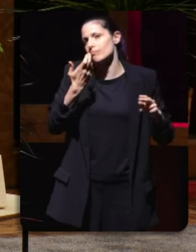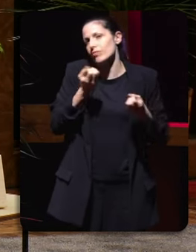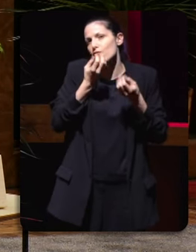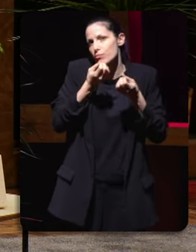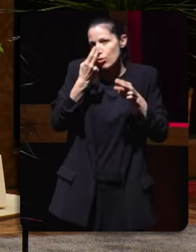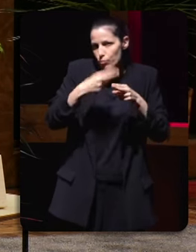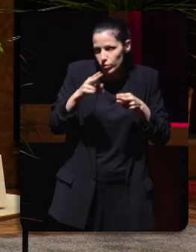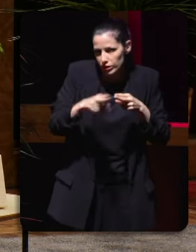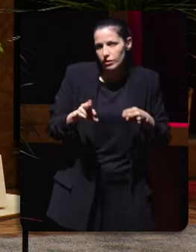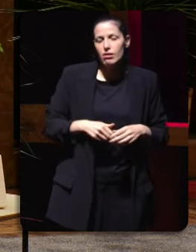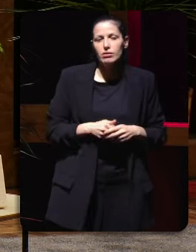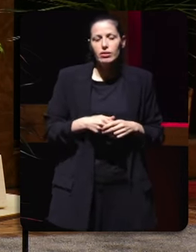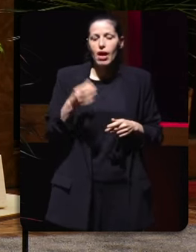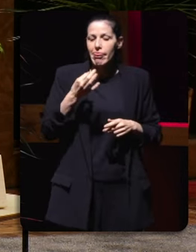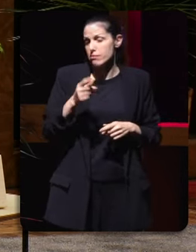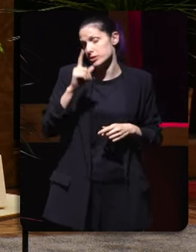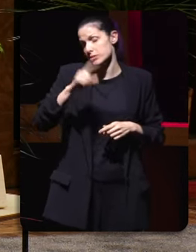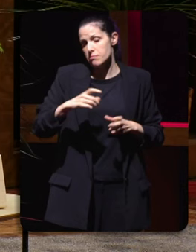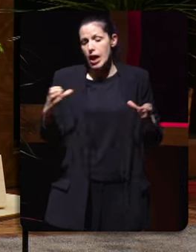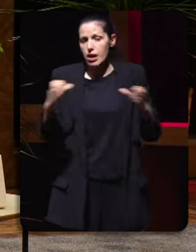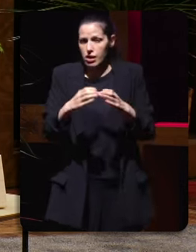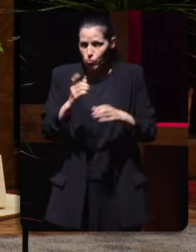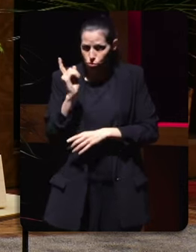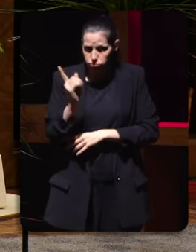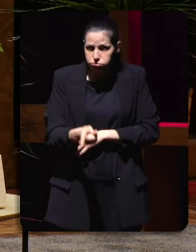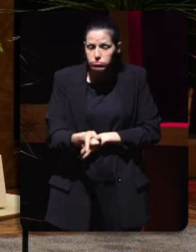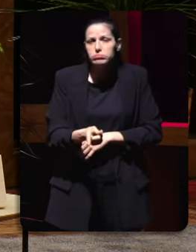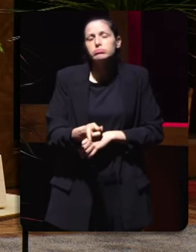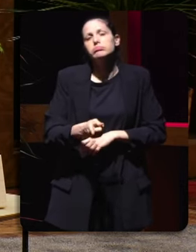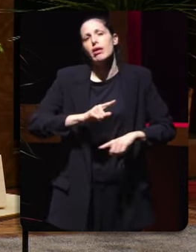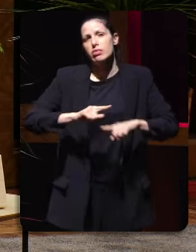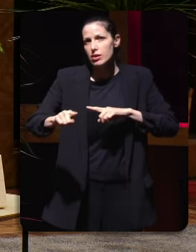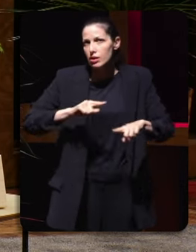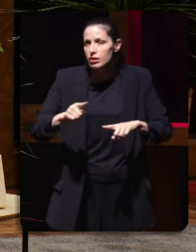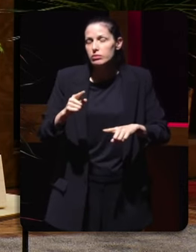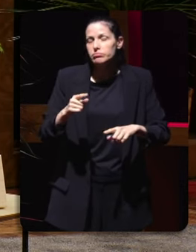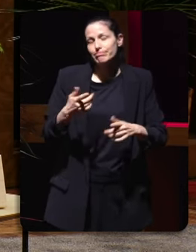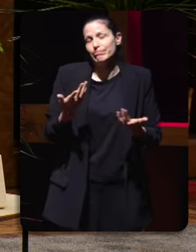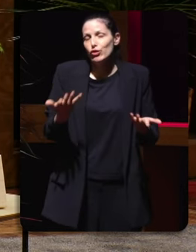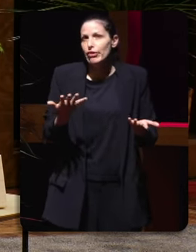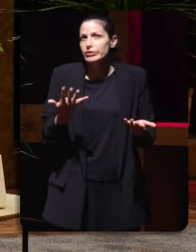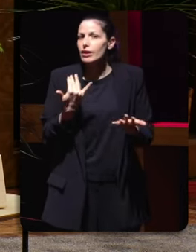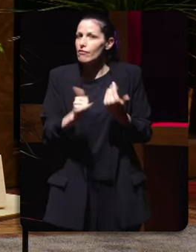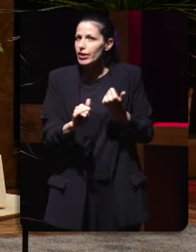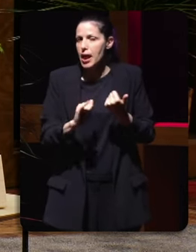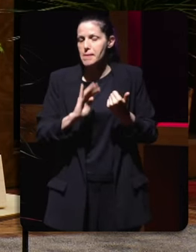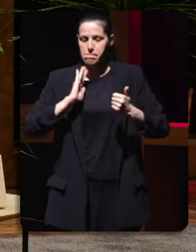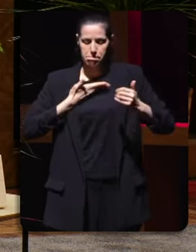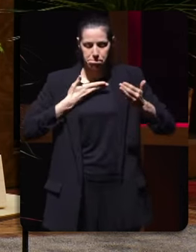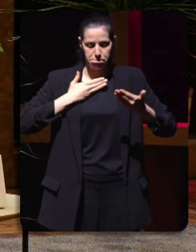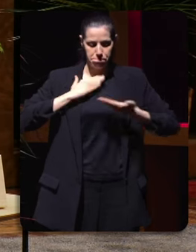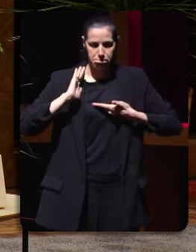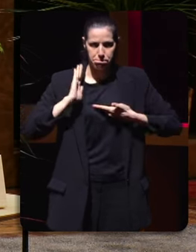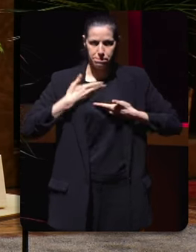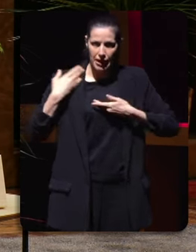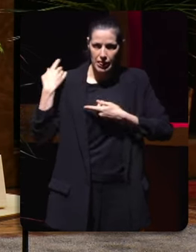tes tamén que dirixir un equipo e todo eso pues vas de algún xeito aprendendo cada